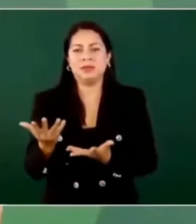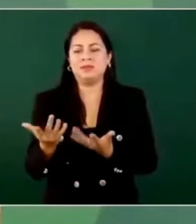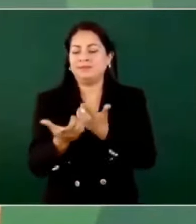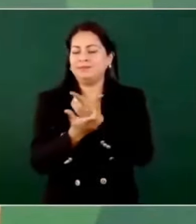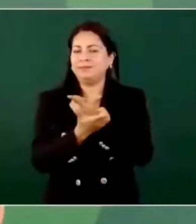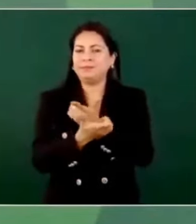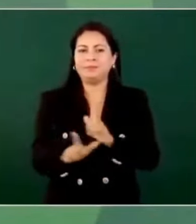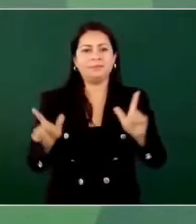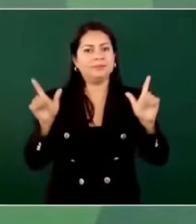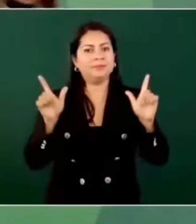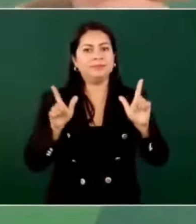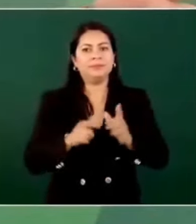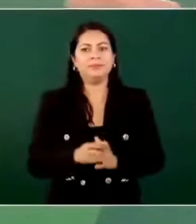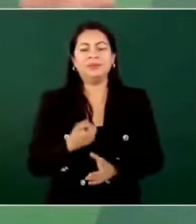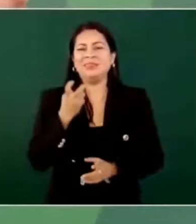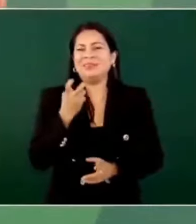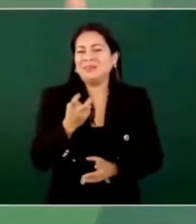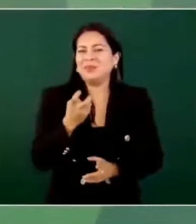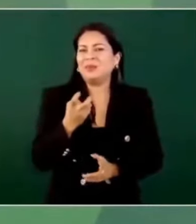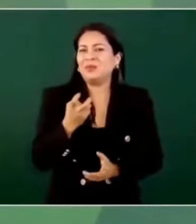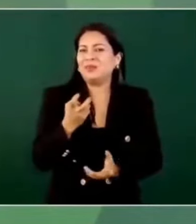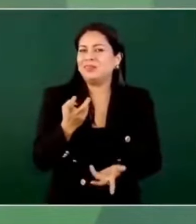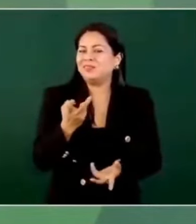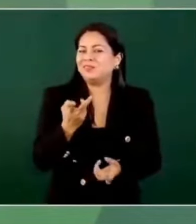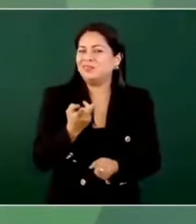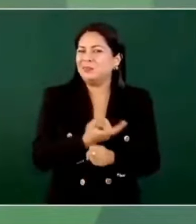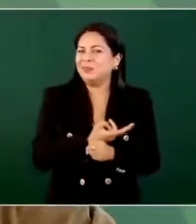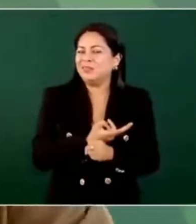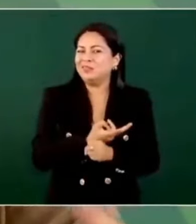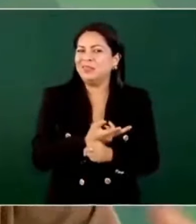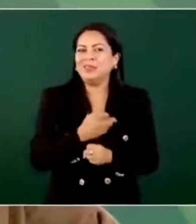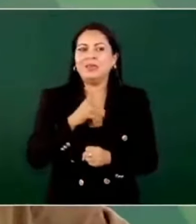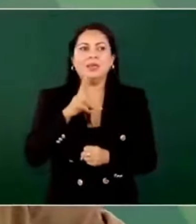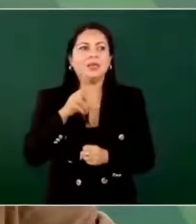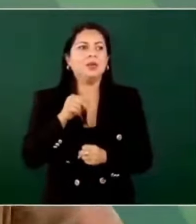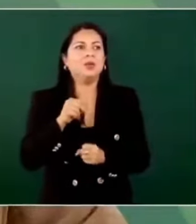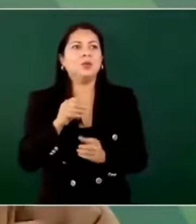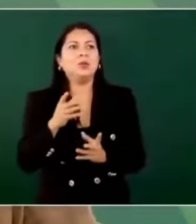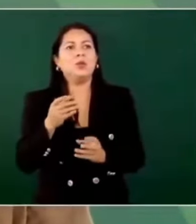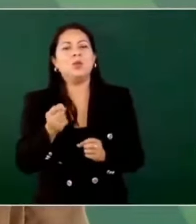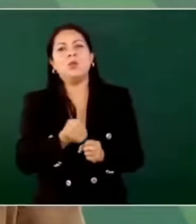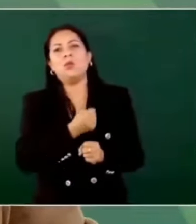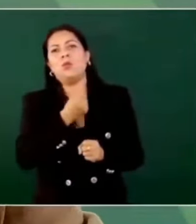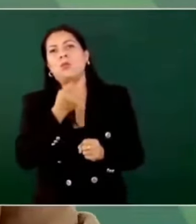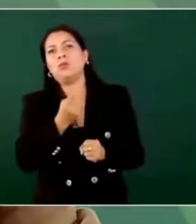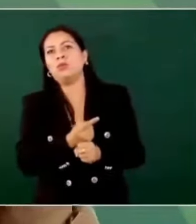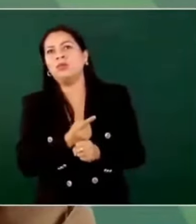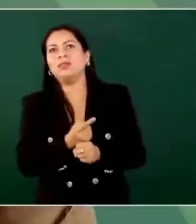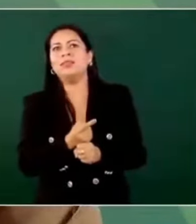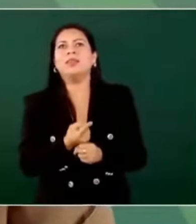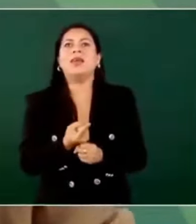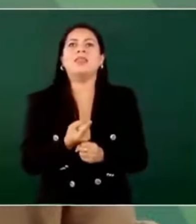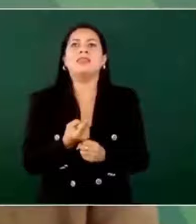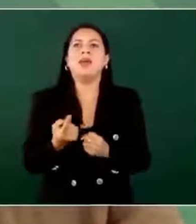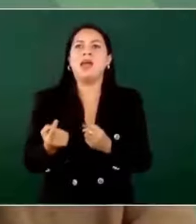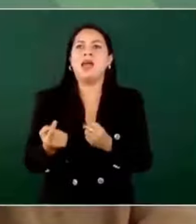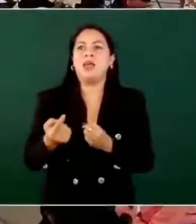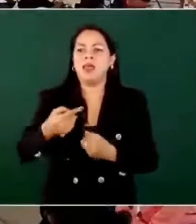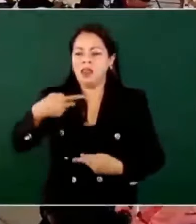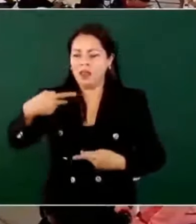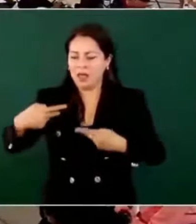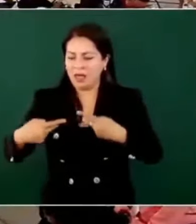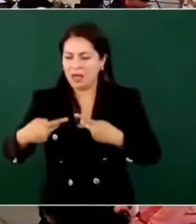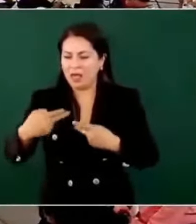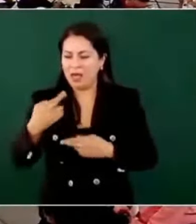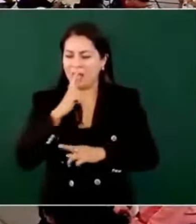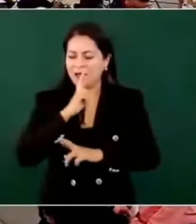pero eso no significa que no haya posibilidad a la réplica que